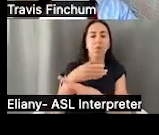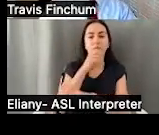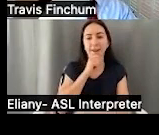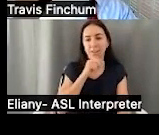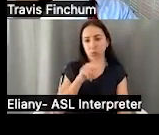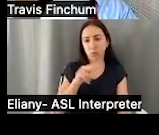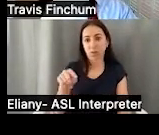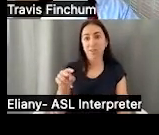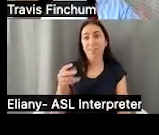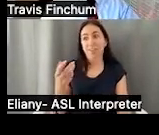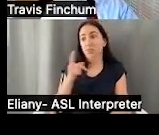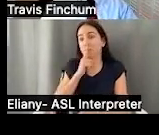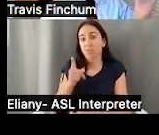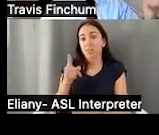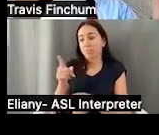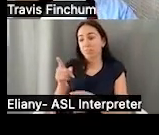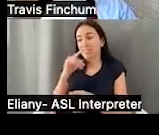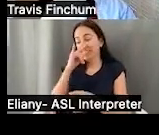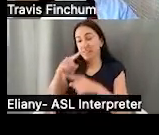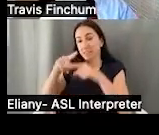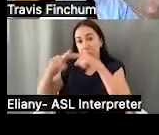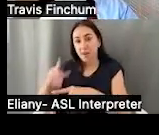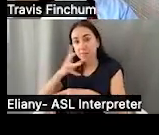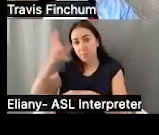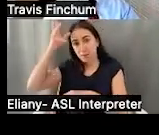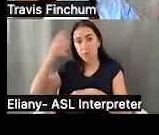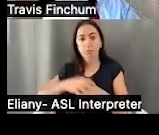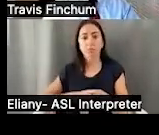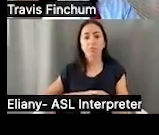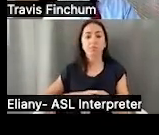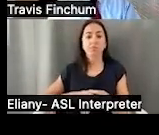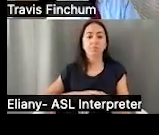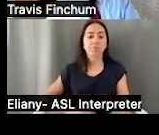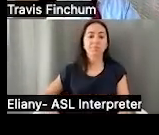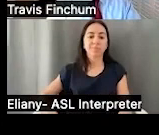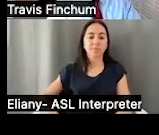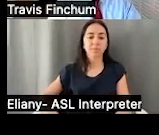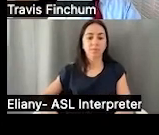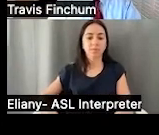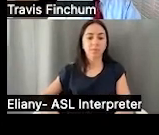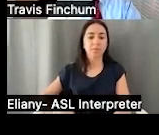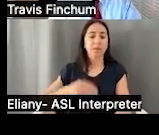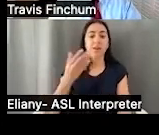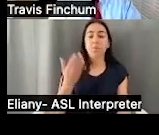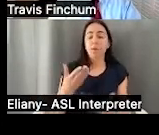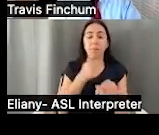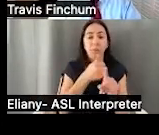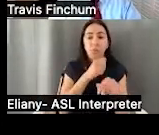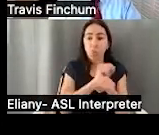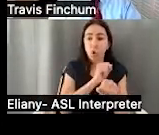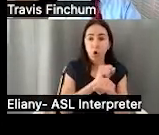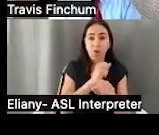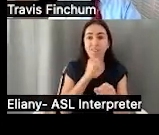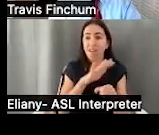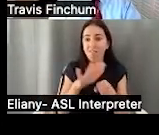cuando la incapacidad existiera a partir de cierto punto y puede pasar siendo como una persona dependiente. ¿Qué significa? Si esta persona no ha